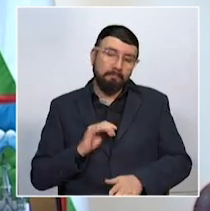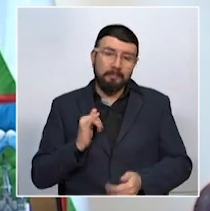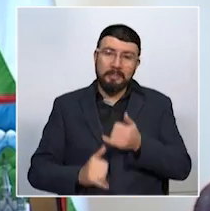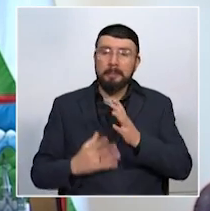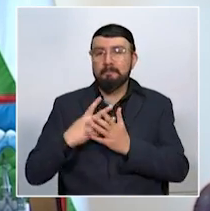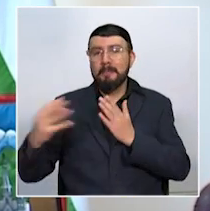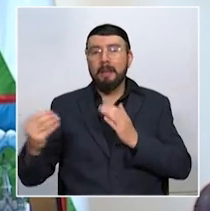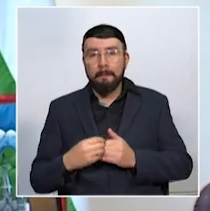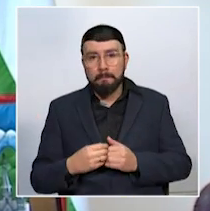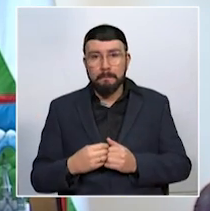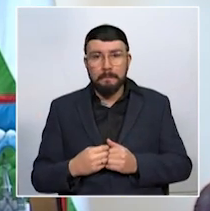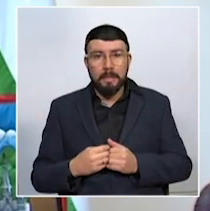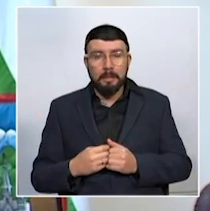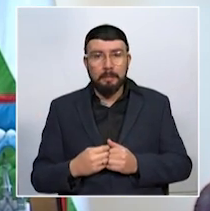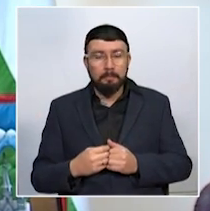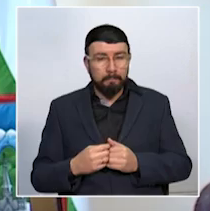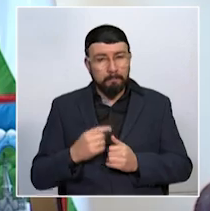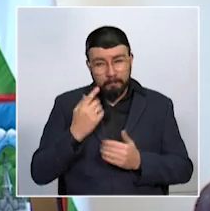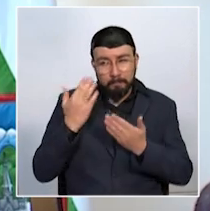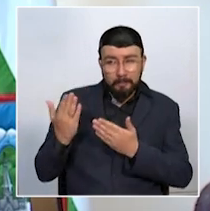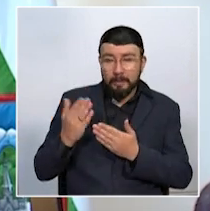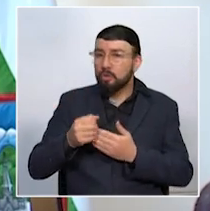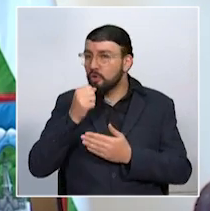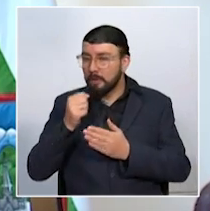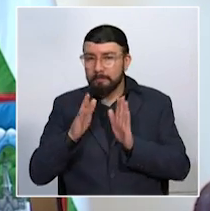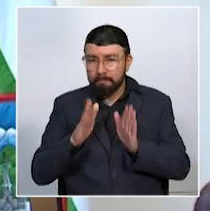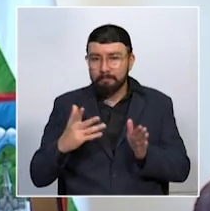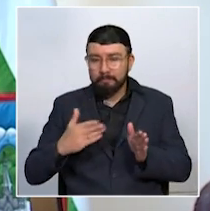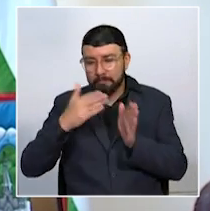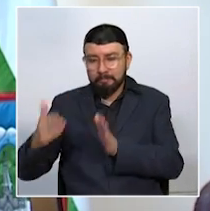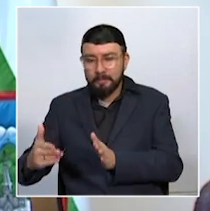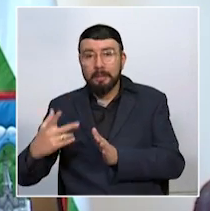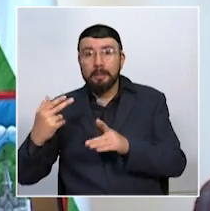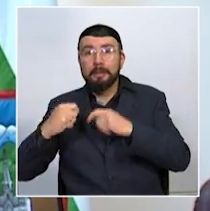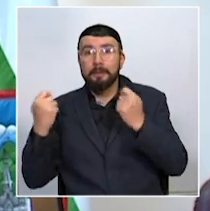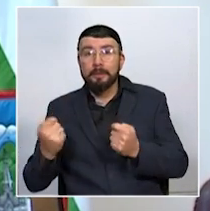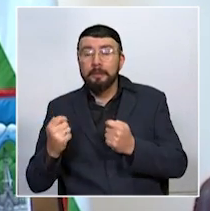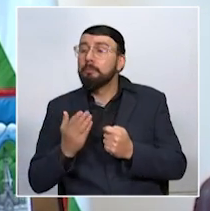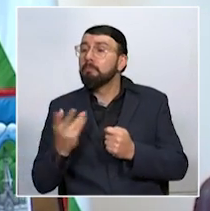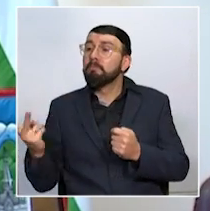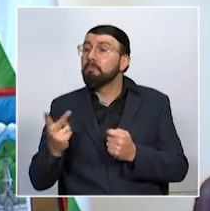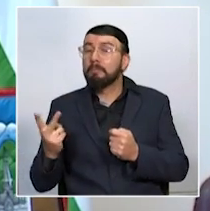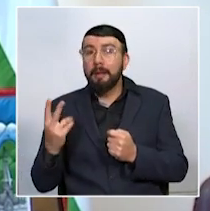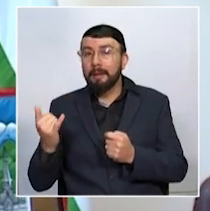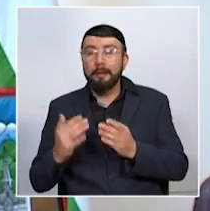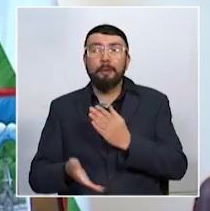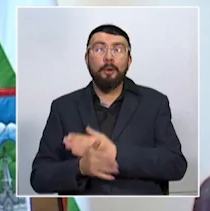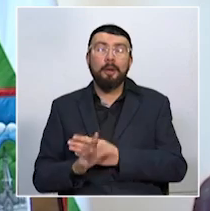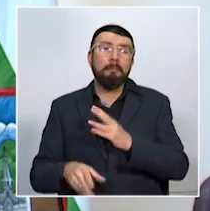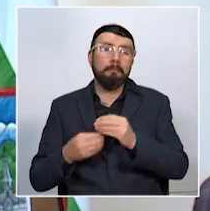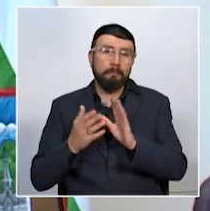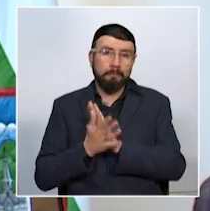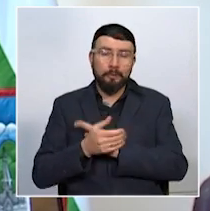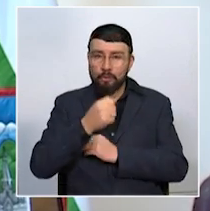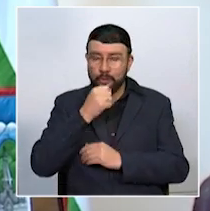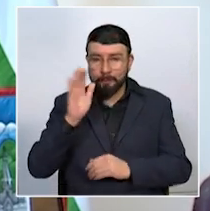a ustedes con más información en Telecafe Noticias, eso será después de la siguiente pausa comercial, para que Daniela y Rubén continúen con mucho más aquí para todos